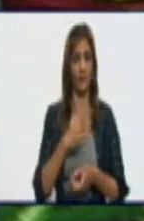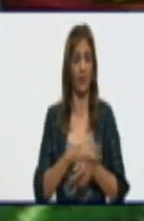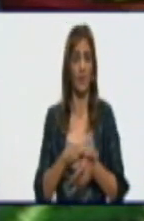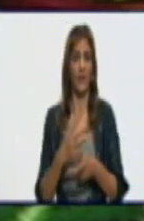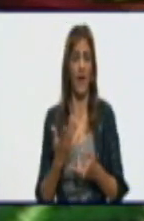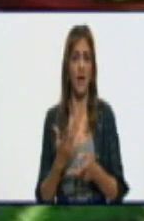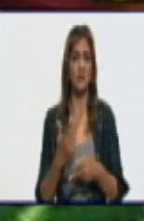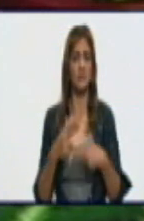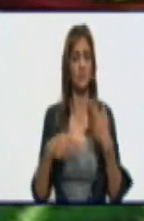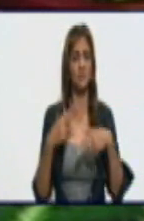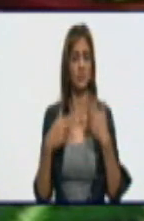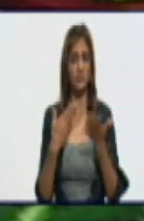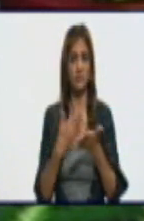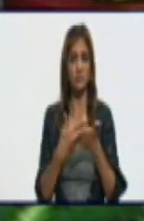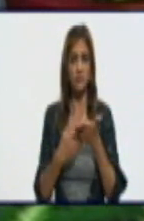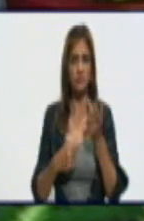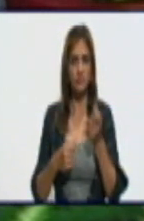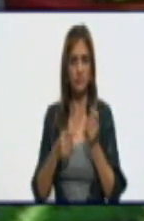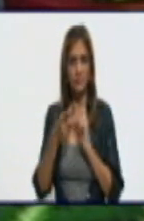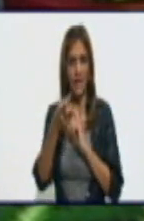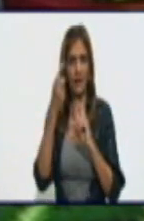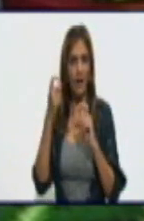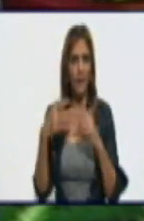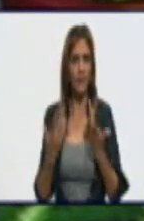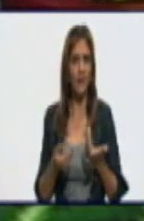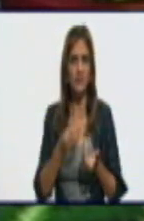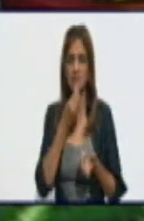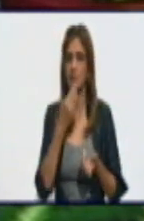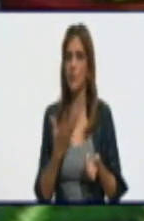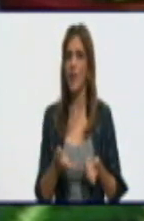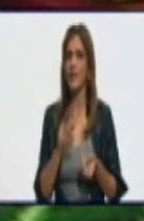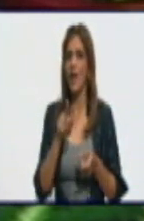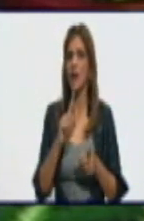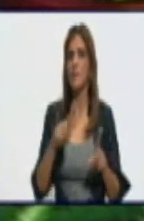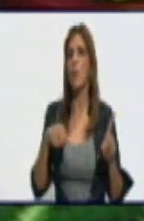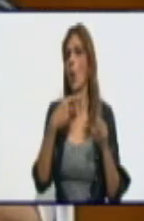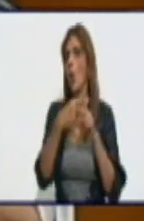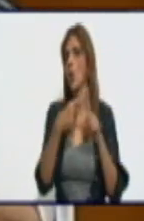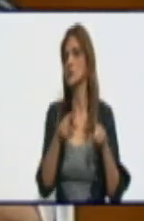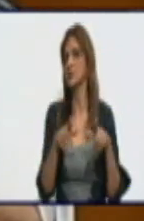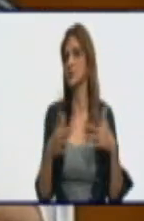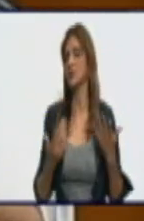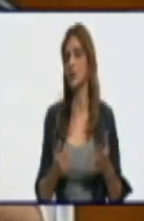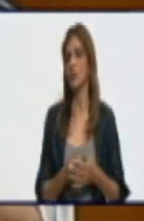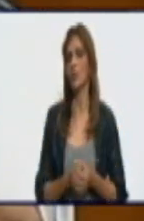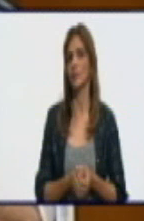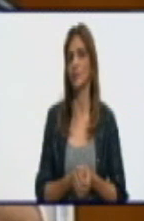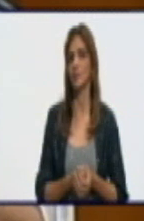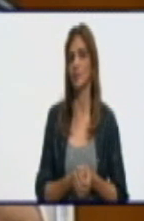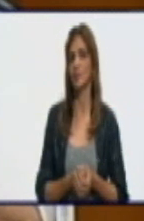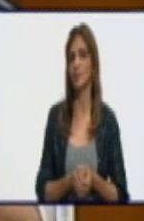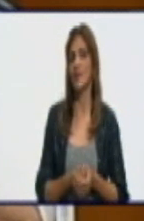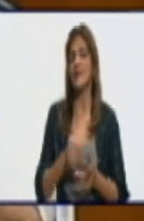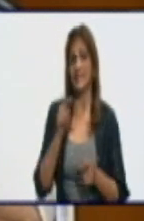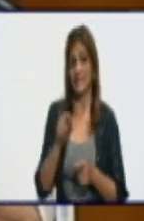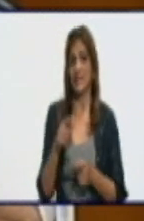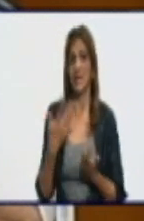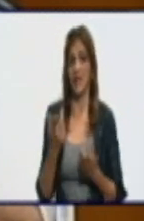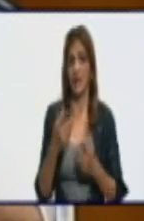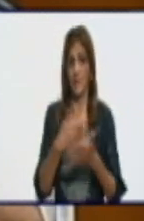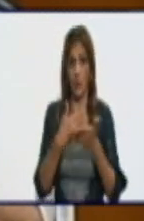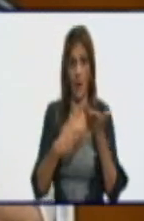de antígeno, que si puede dar positivo ese test. Si el test de antígeno da positivo,